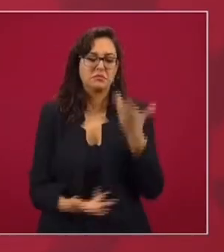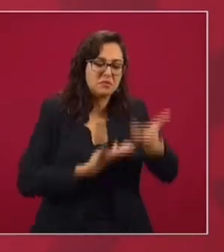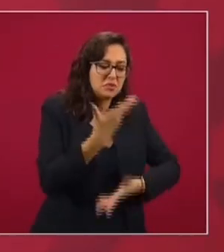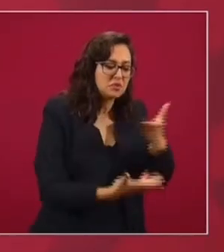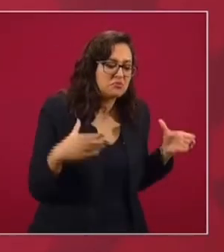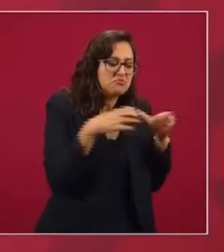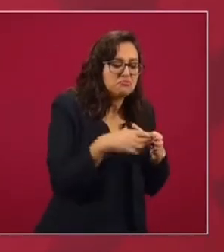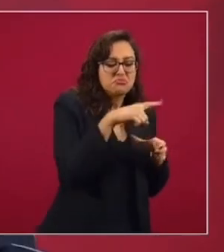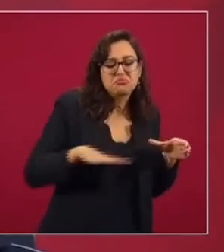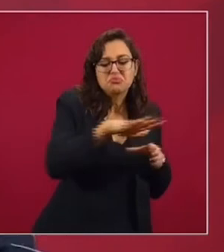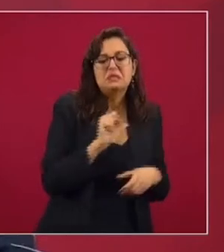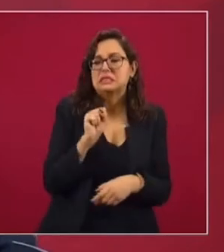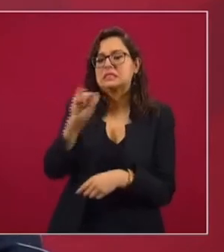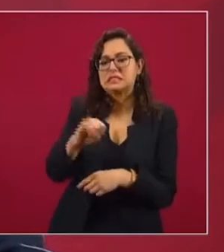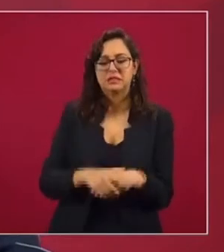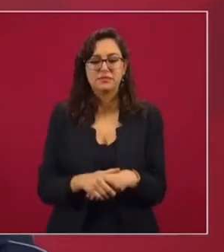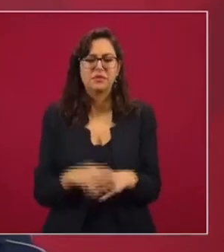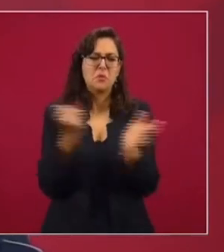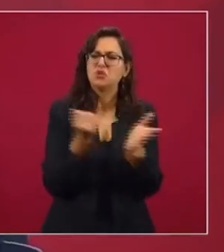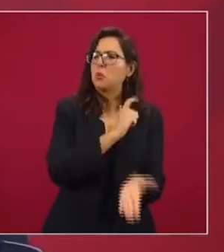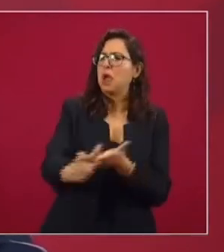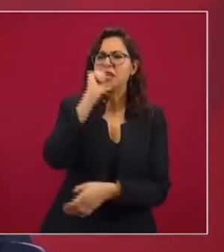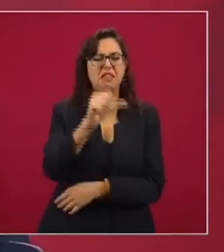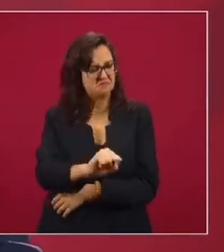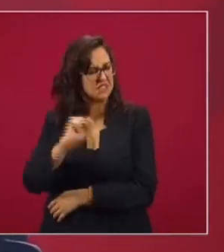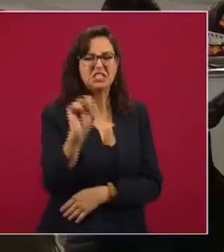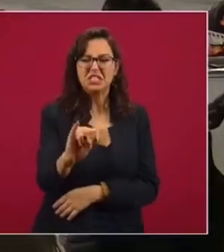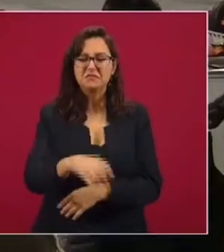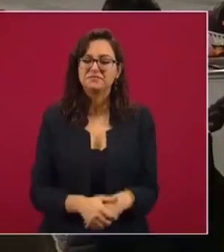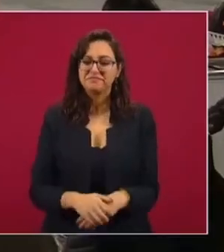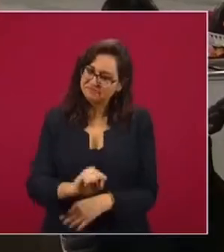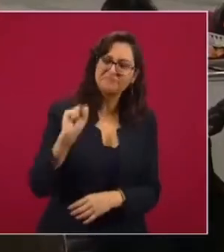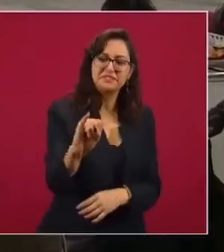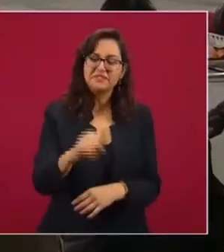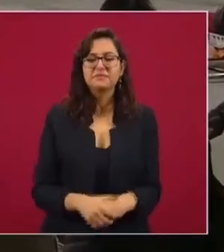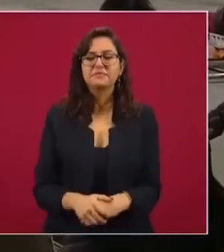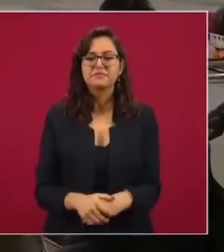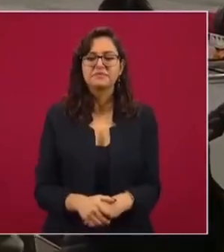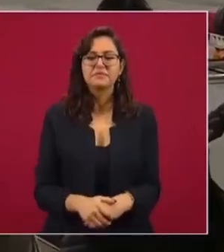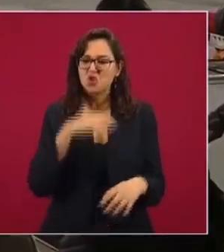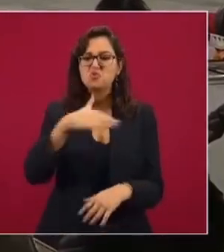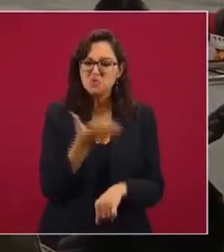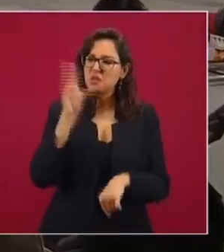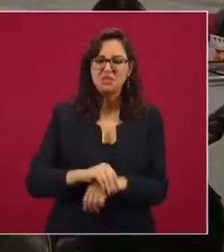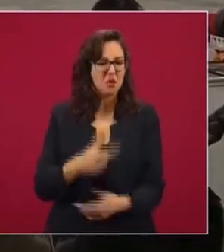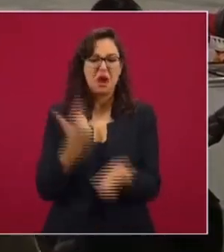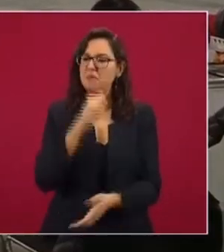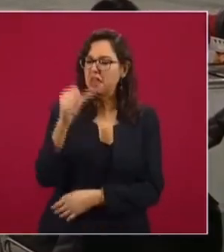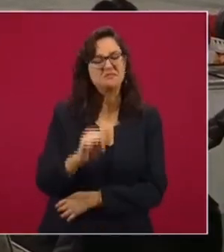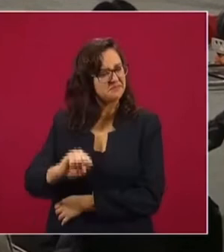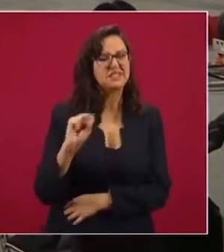comité al servicio de unos cuantos. Sí a que no paguen impuestos los de arriba. Sí a que no sea delito grave la corrupción.